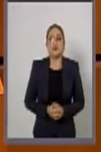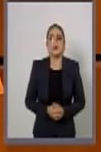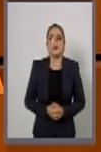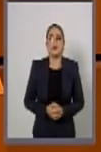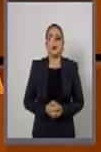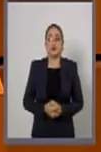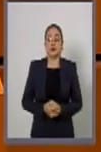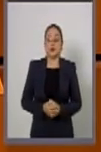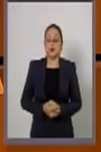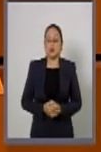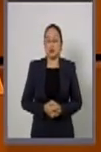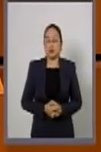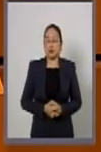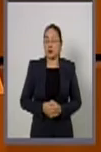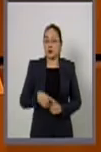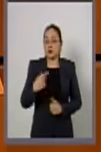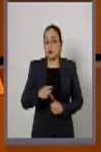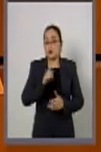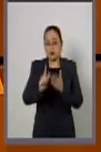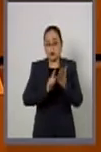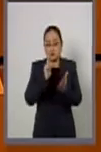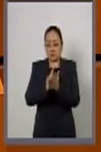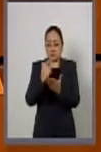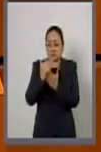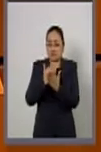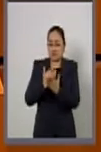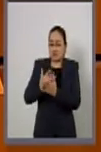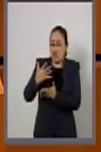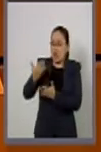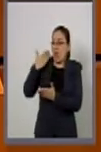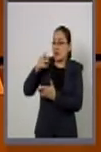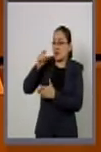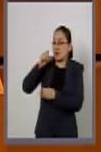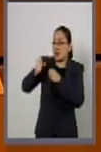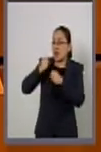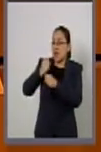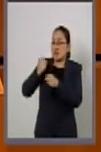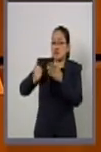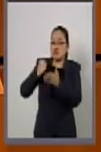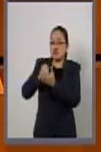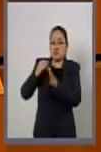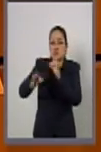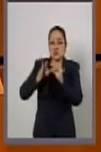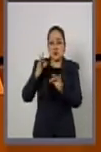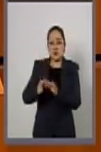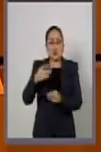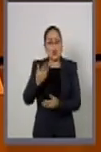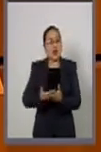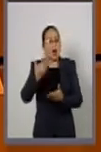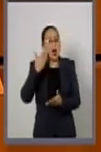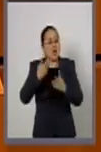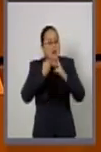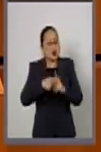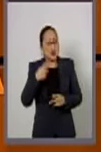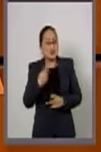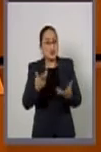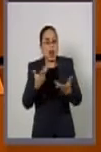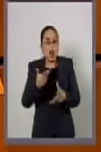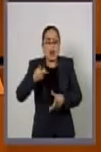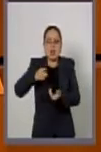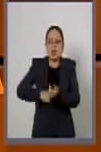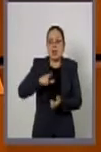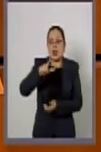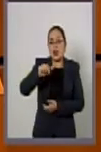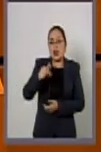Se cuenta con la normatividad con más de 20 años en vigor y también México desde la creación, desde los inicios de la operación de la